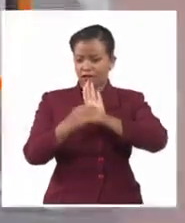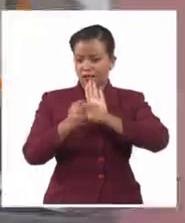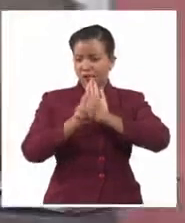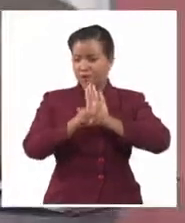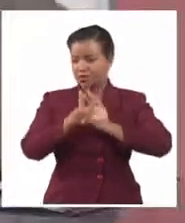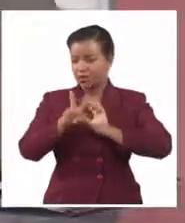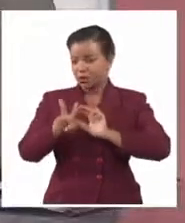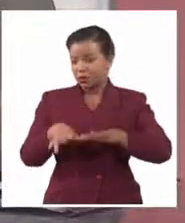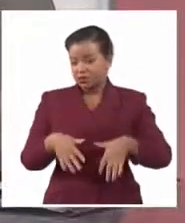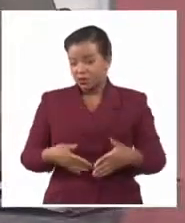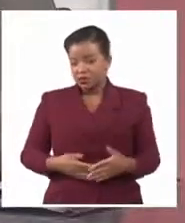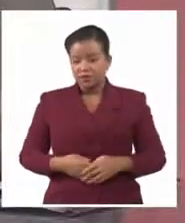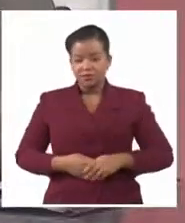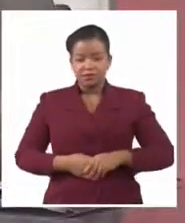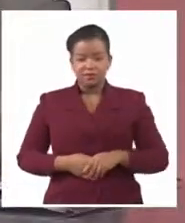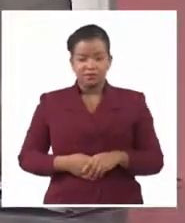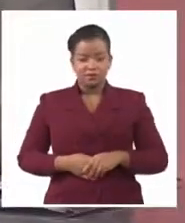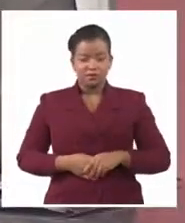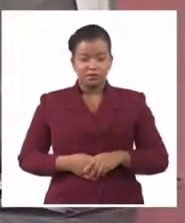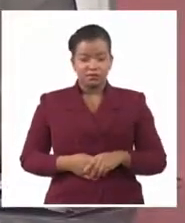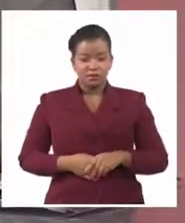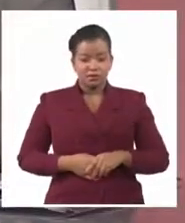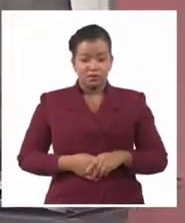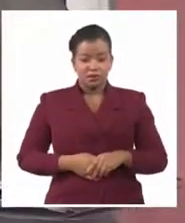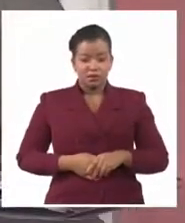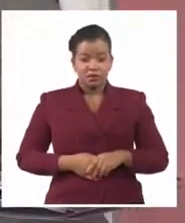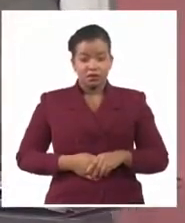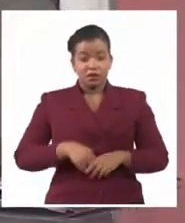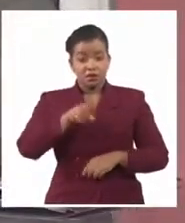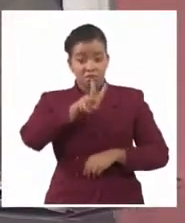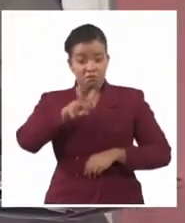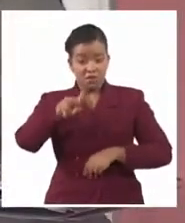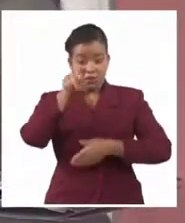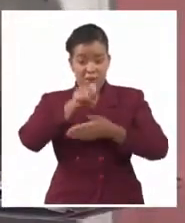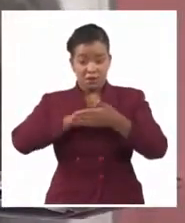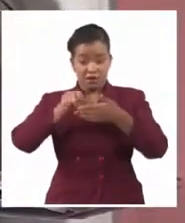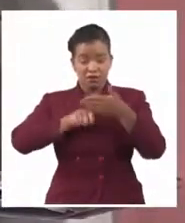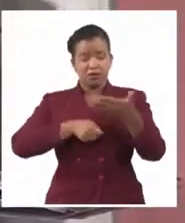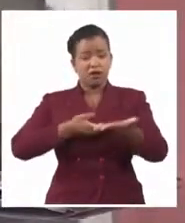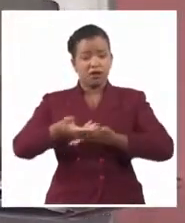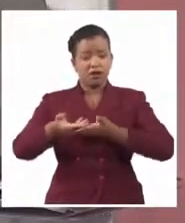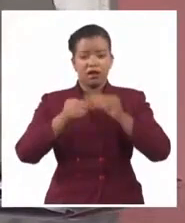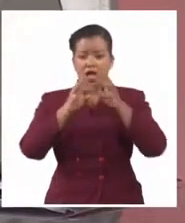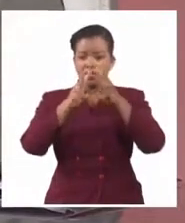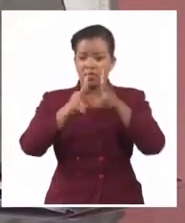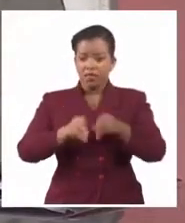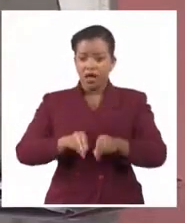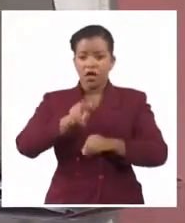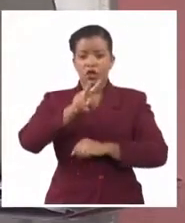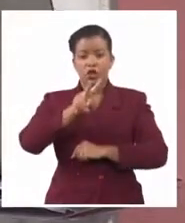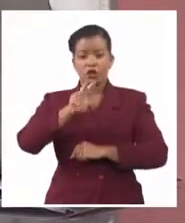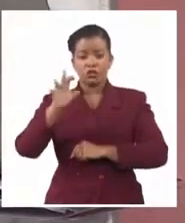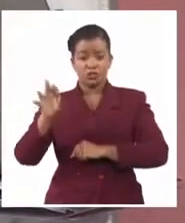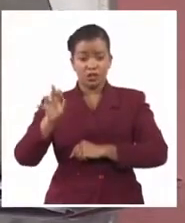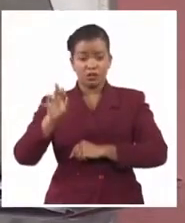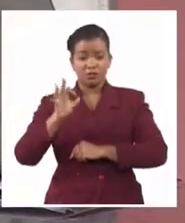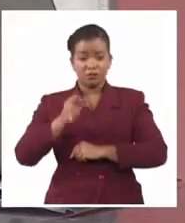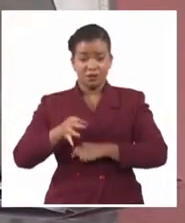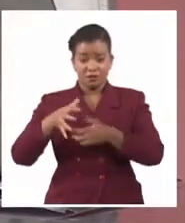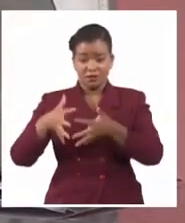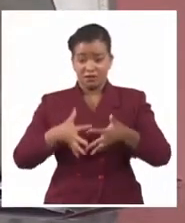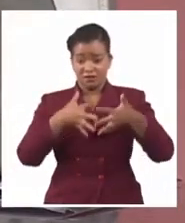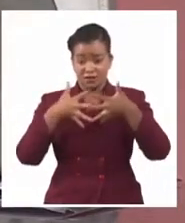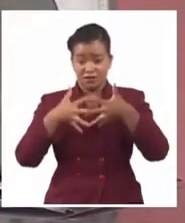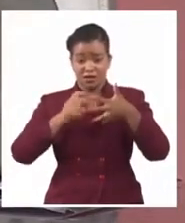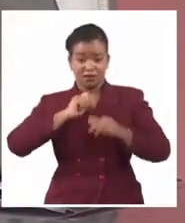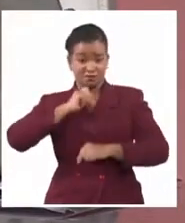lo que está previsto a importar en las cantidades, 200 pesos para los envíos o 200 USD para